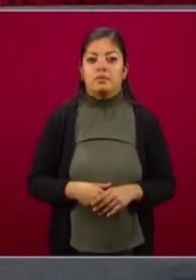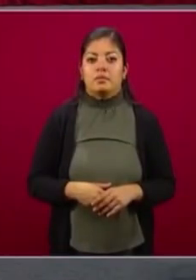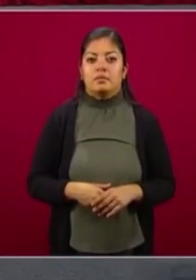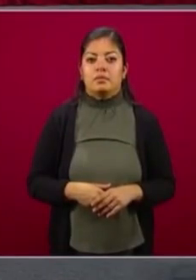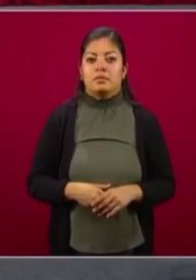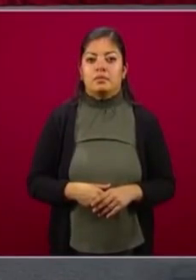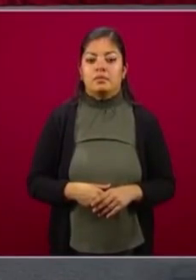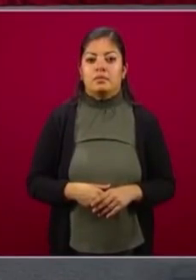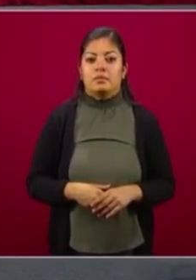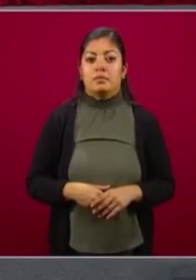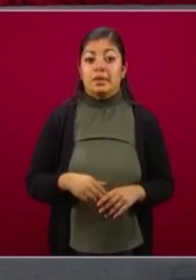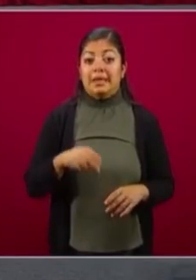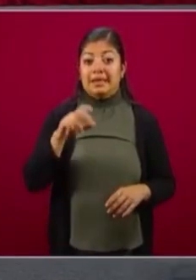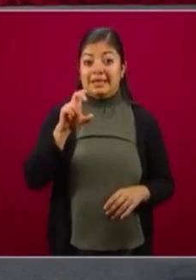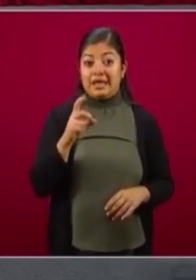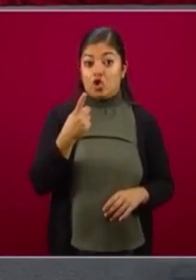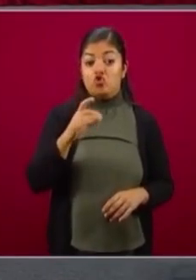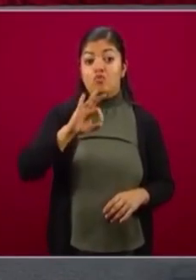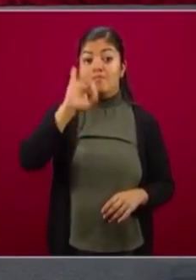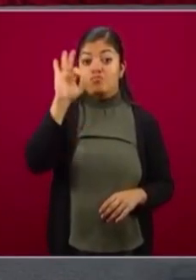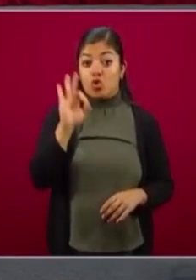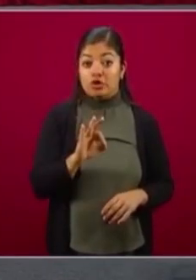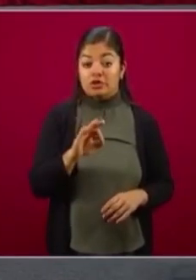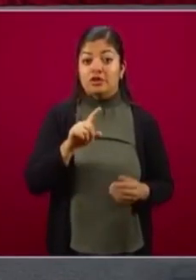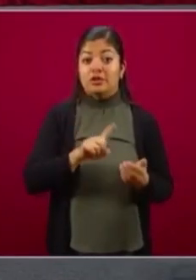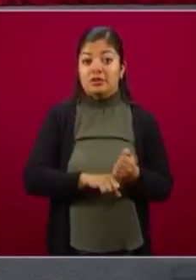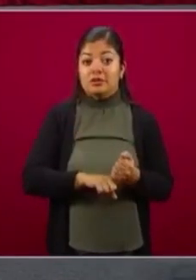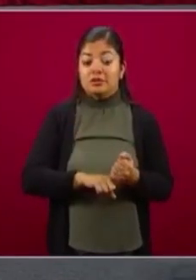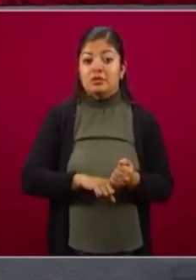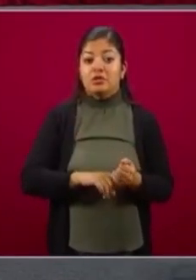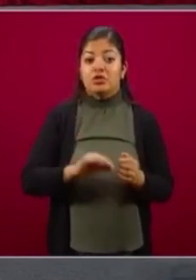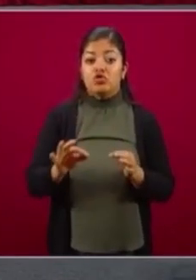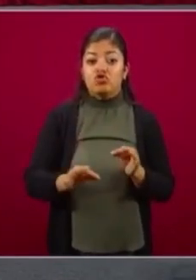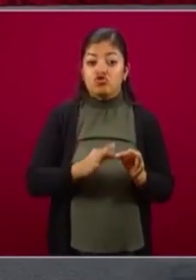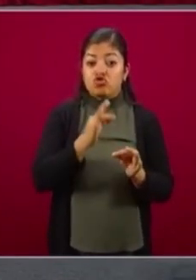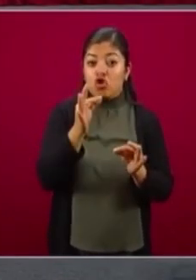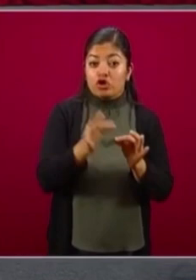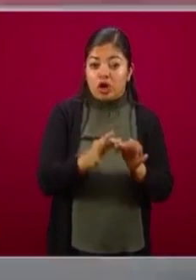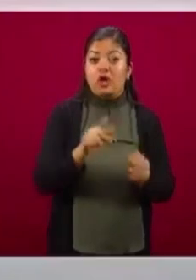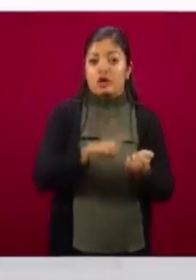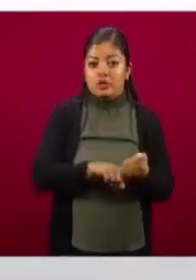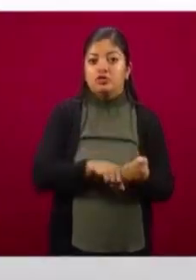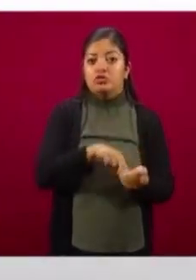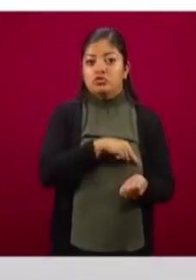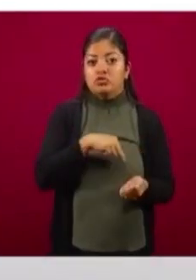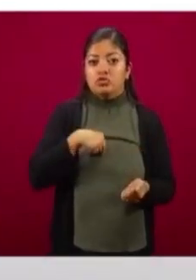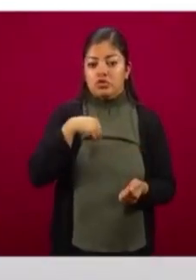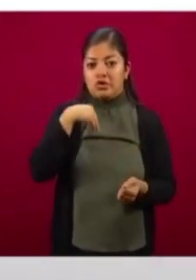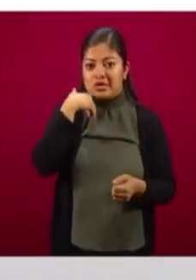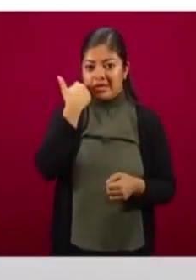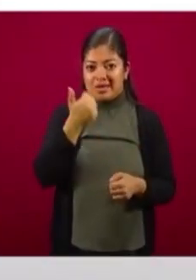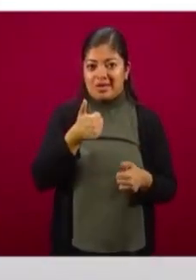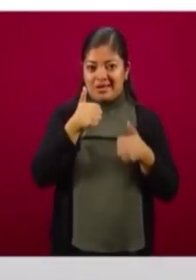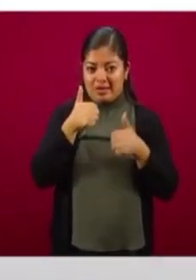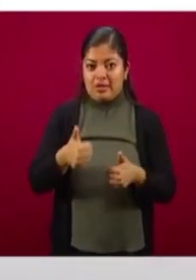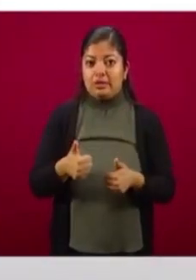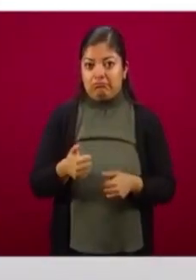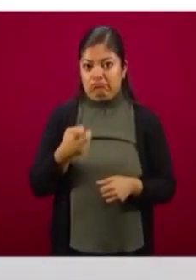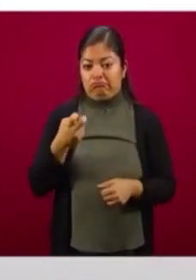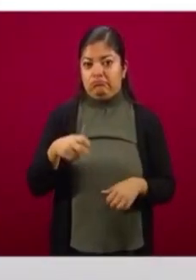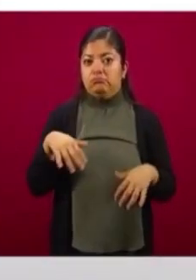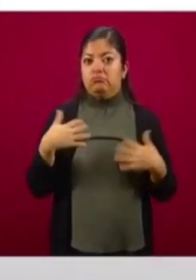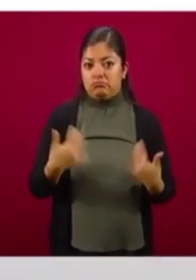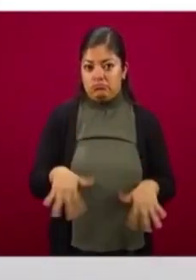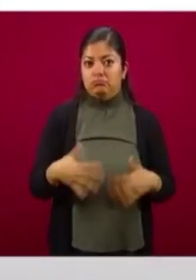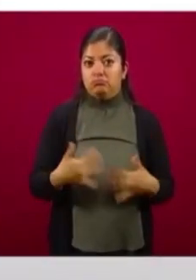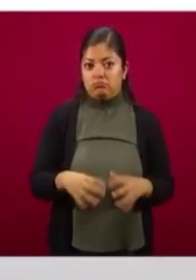El 31 por ciento del total a quienes estábamos pretendiendo llegar, es decir, es un número muy grande, pero